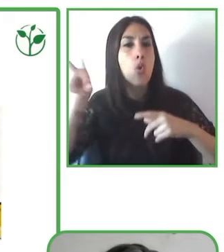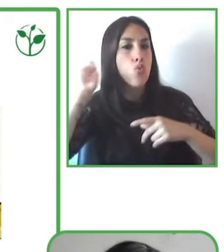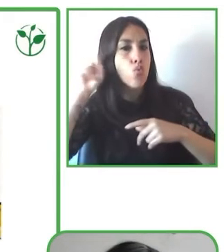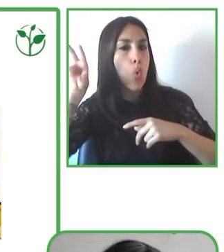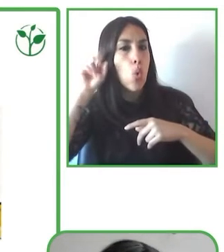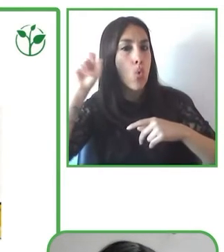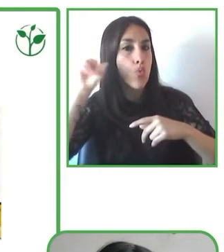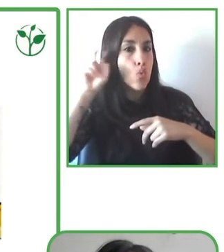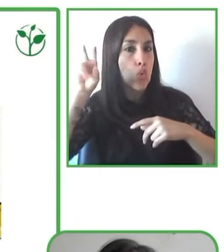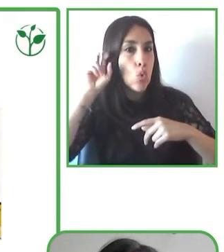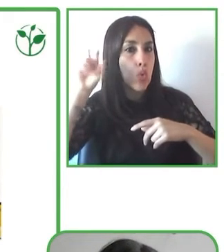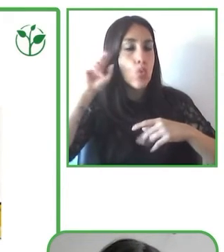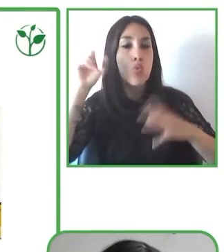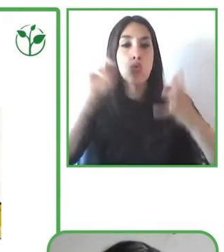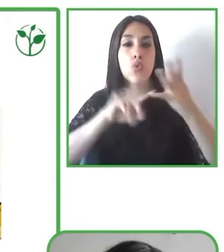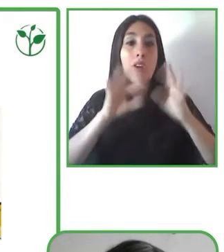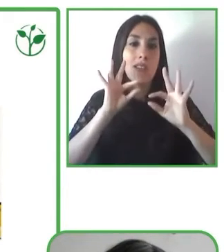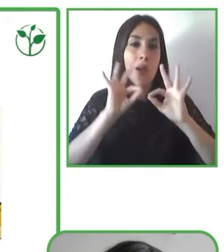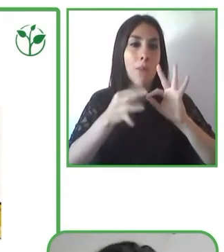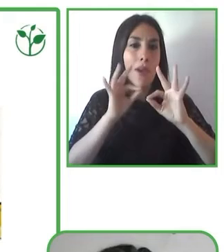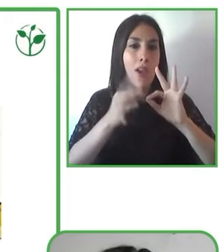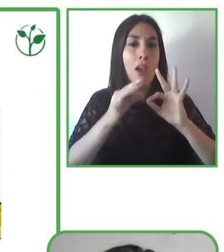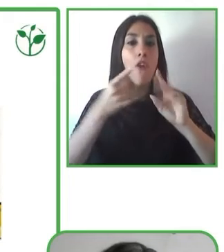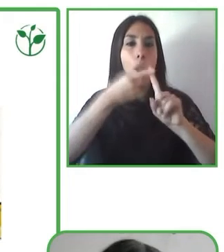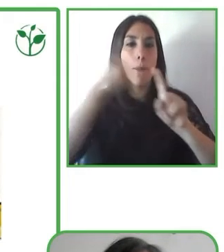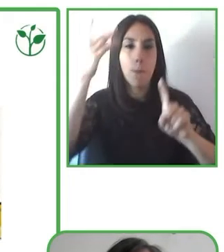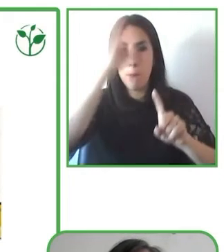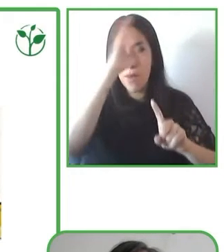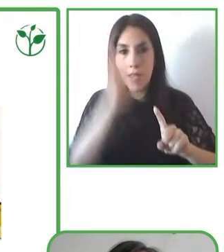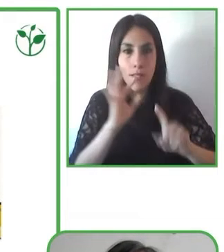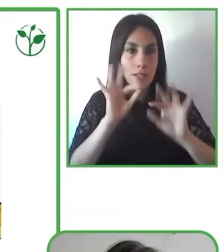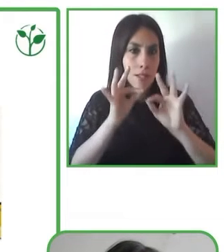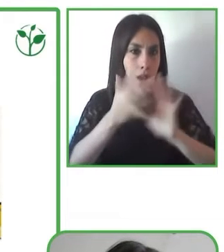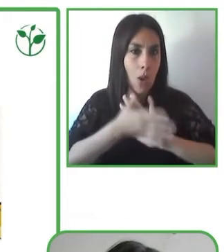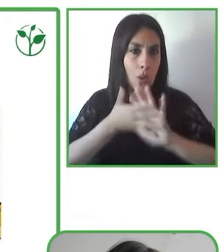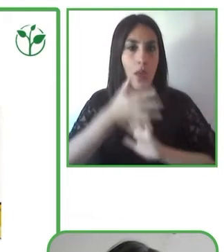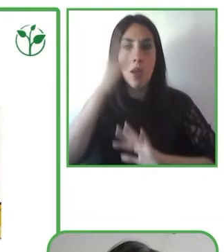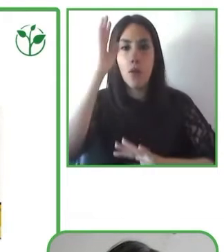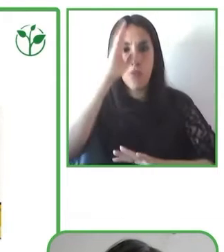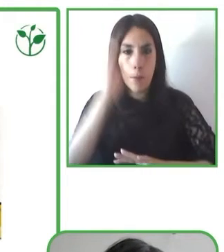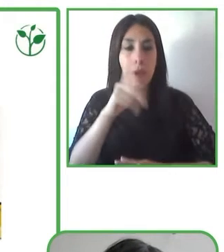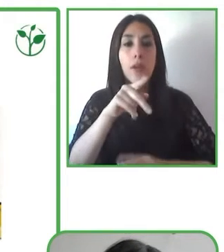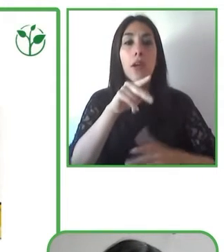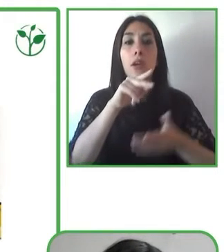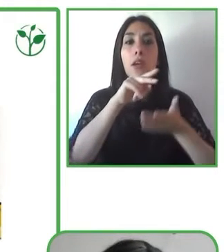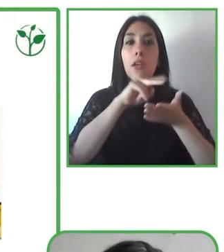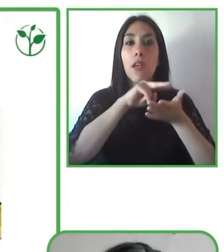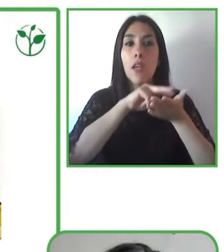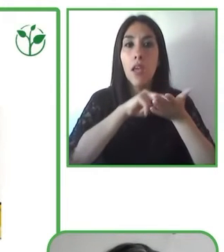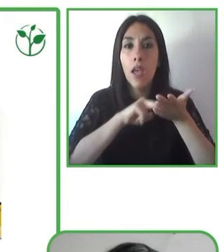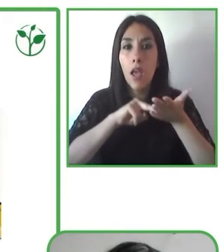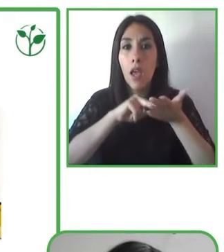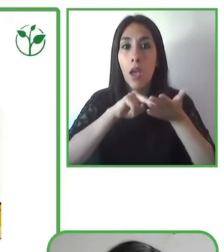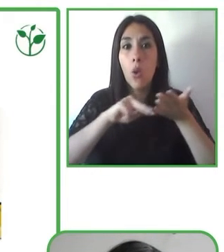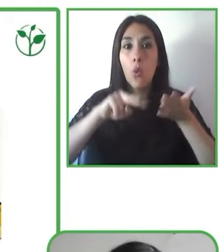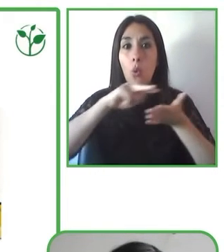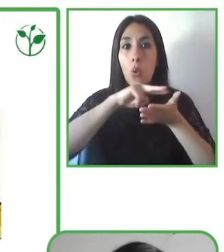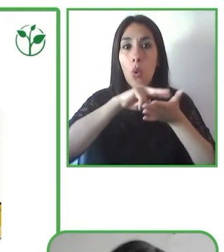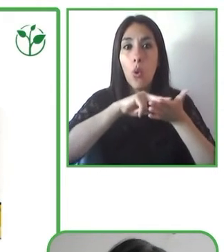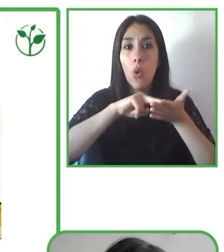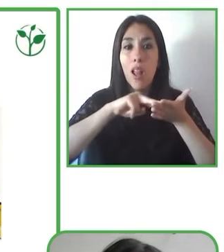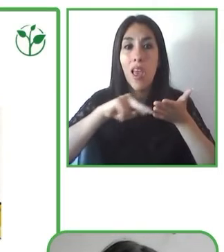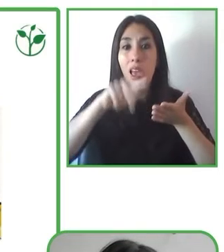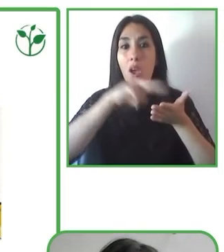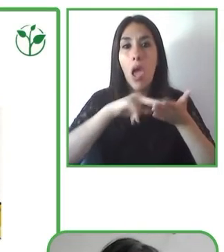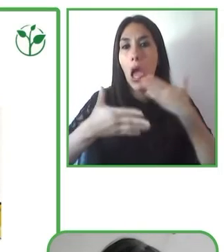hicimos para que tienen a ver con el contexto. Y lo que es importante para nosotros es que estos